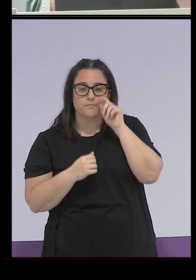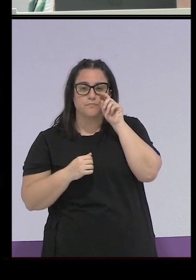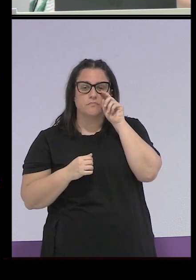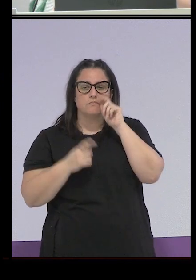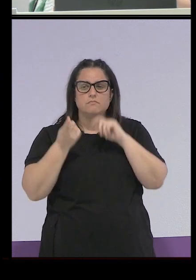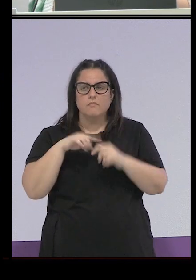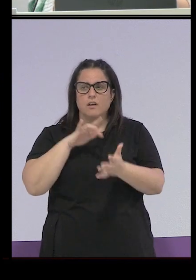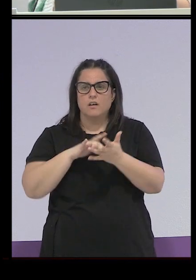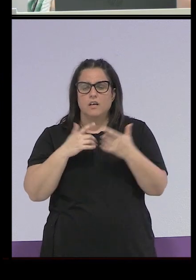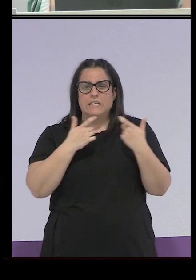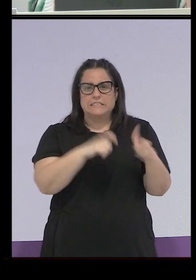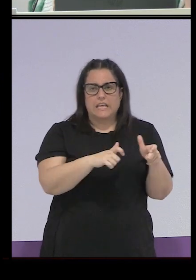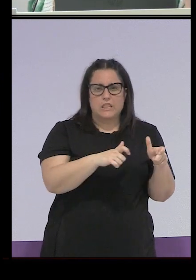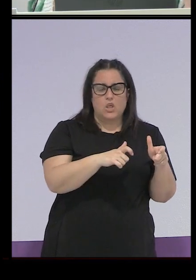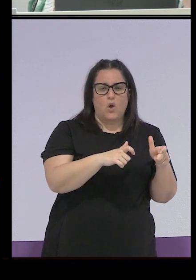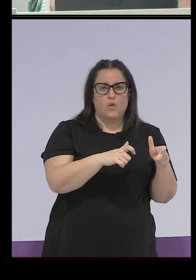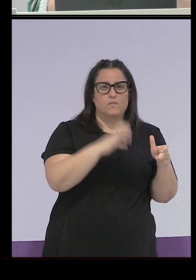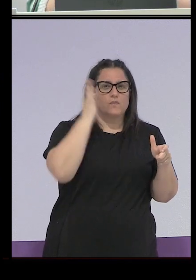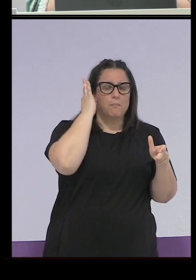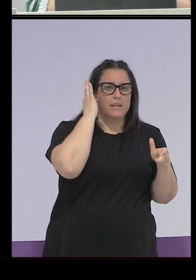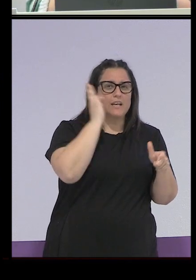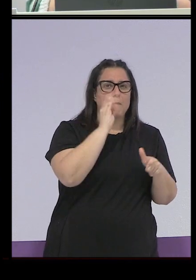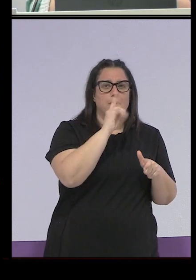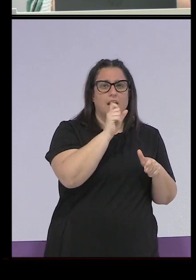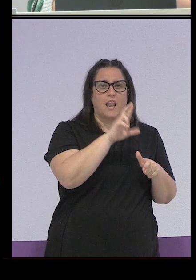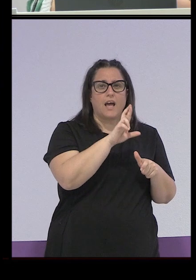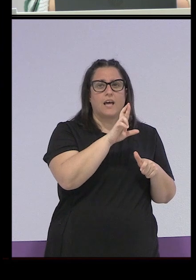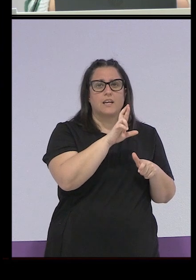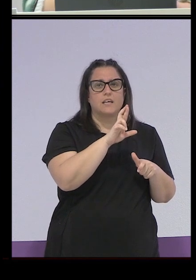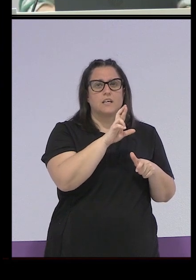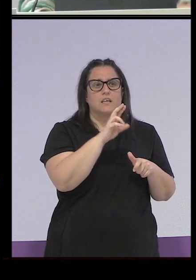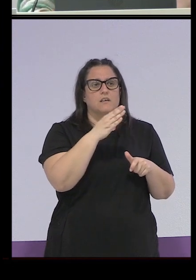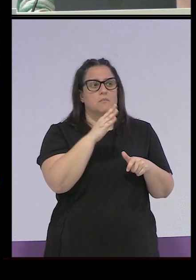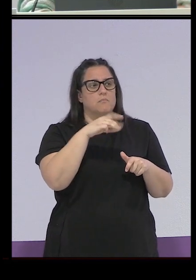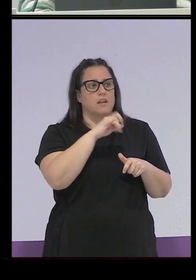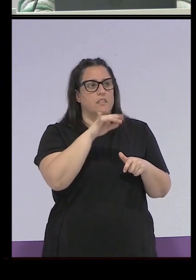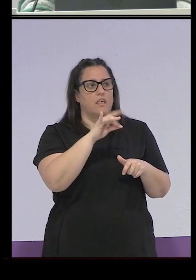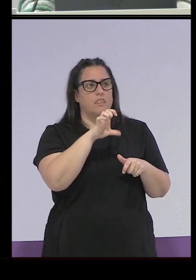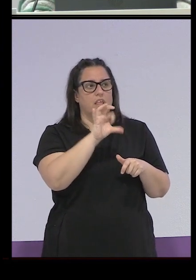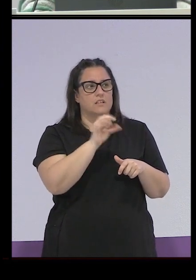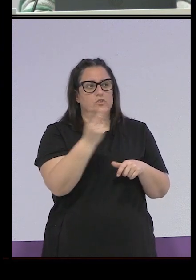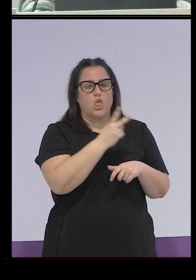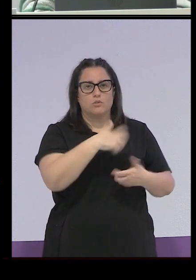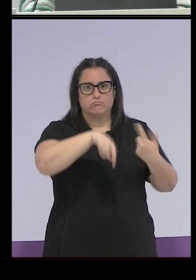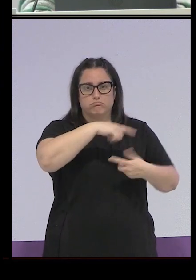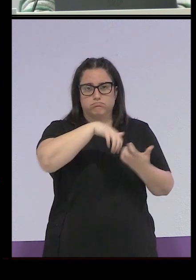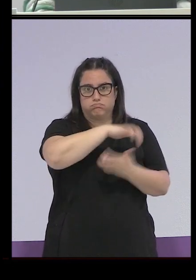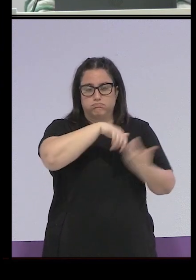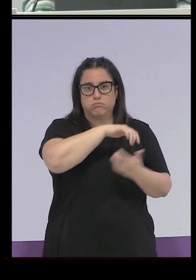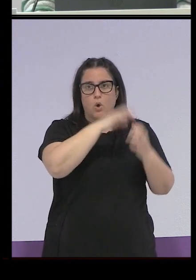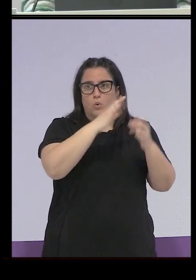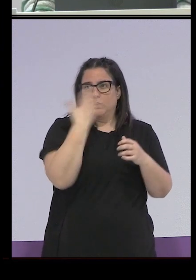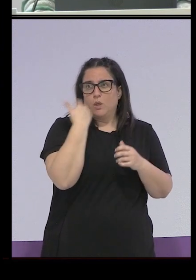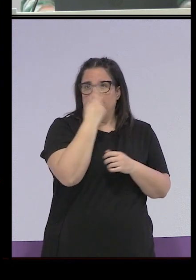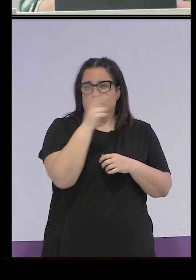Cristo cubo en la sección femenina entre Pilar Primo de Rivera y Mercedes Bachiller, que justo hace un par de semanas publicó un artículo en